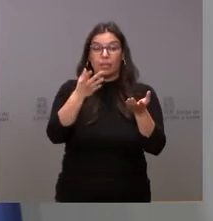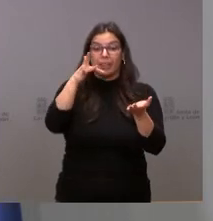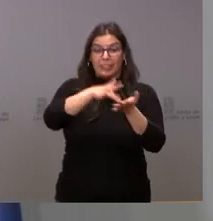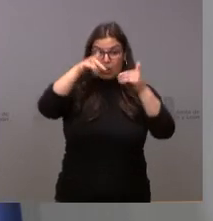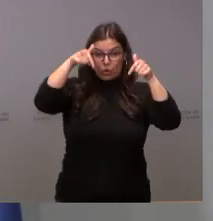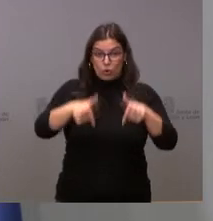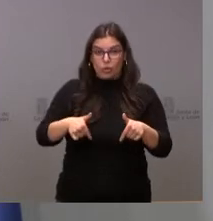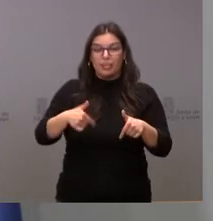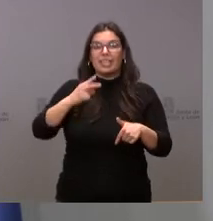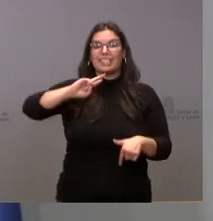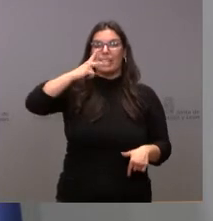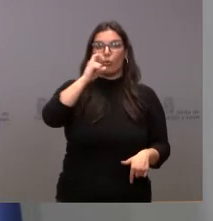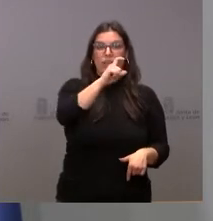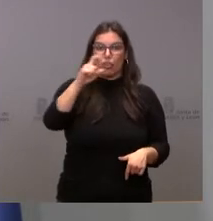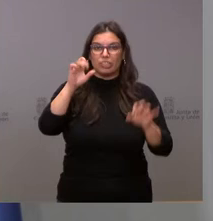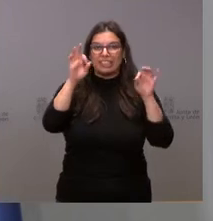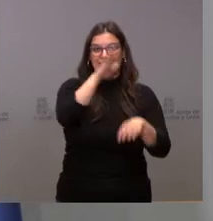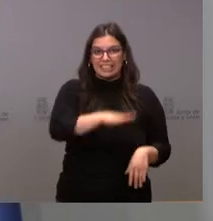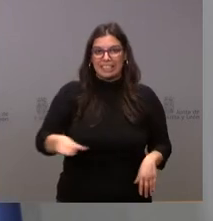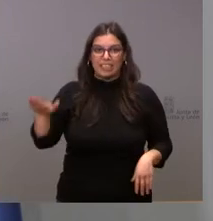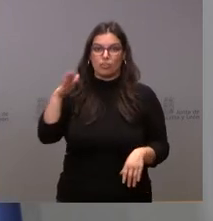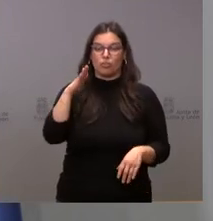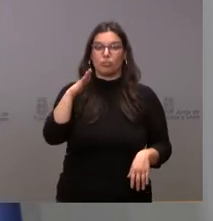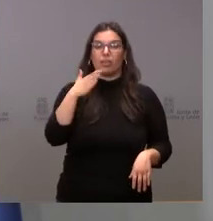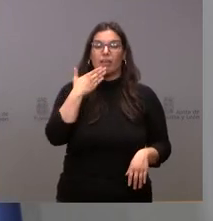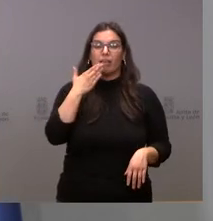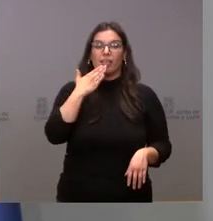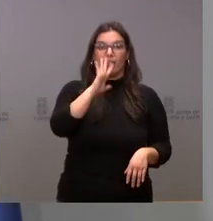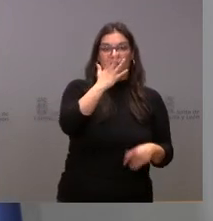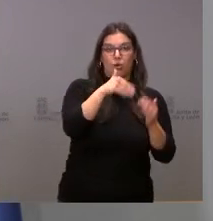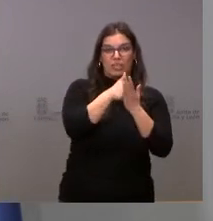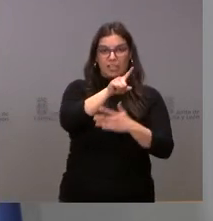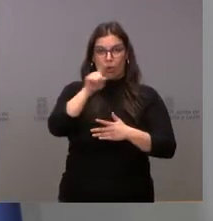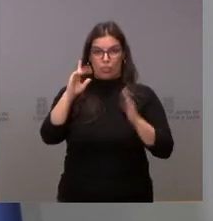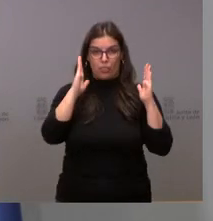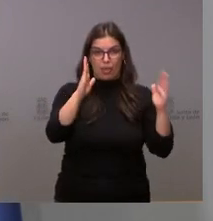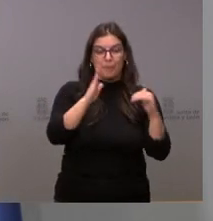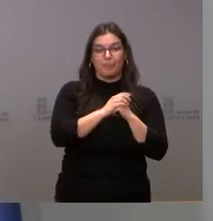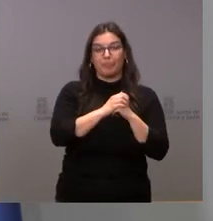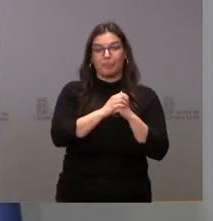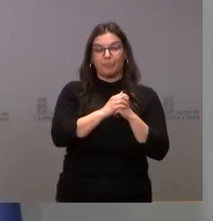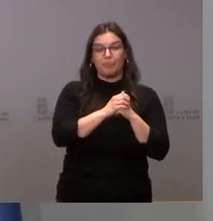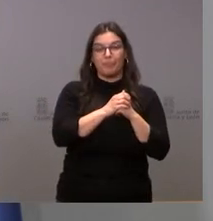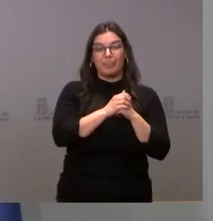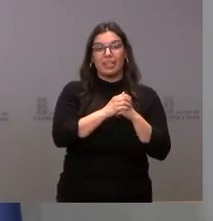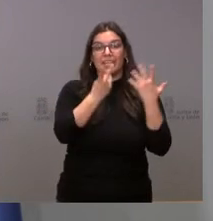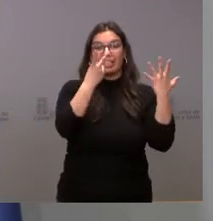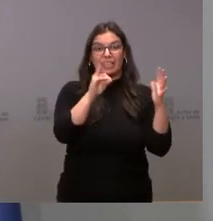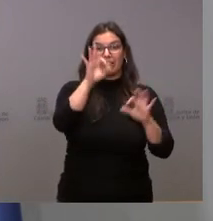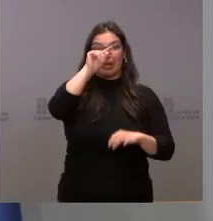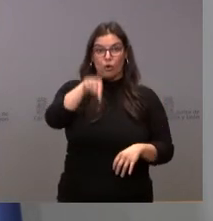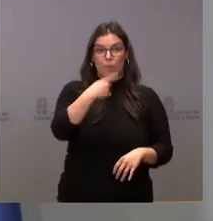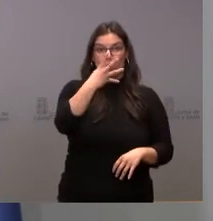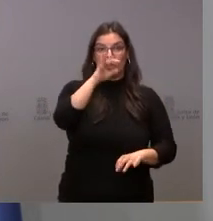hoy con la segunda dosis en los menores de 5 a 11 años. El 70,4% de la